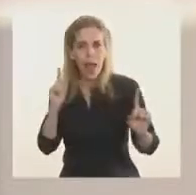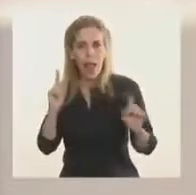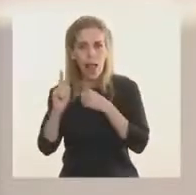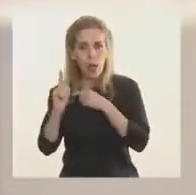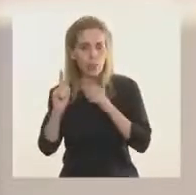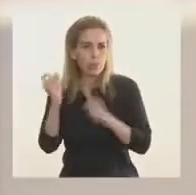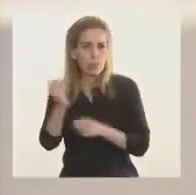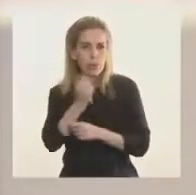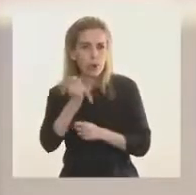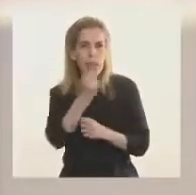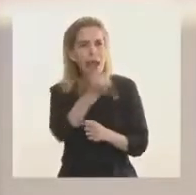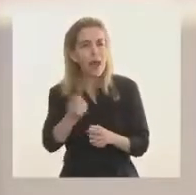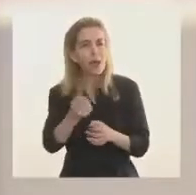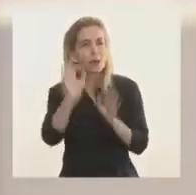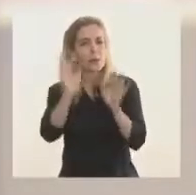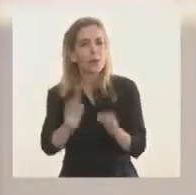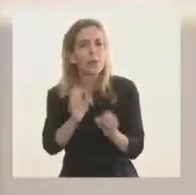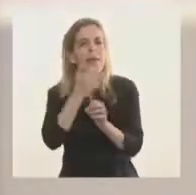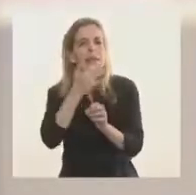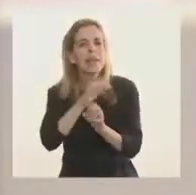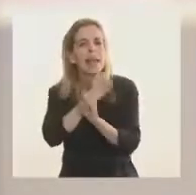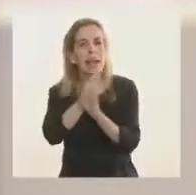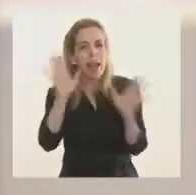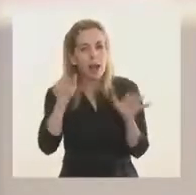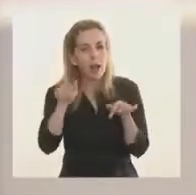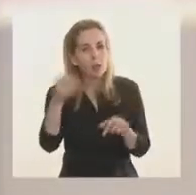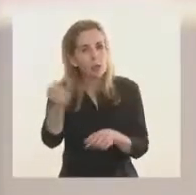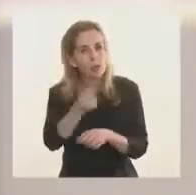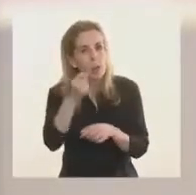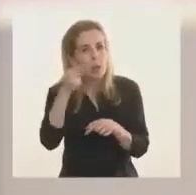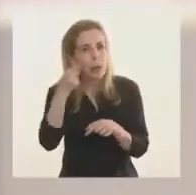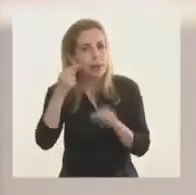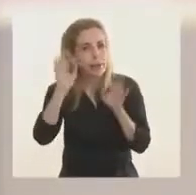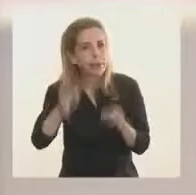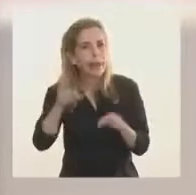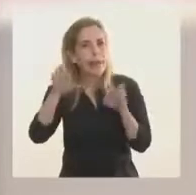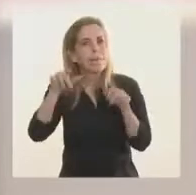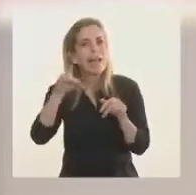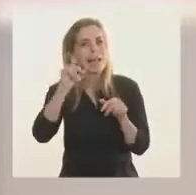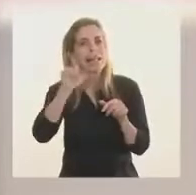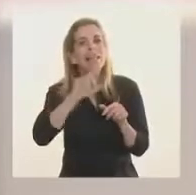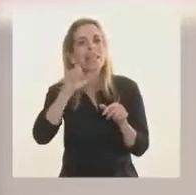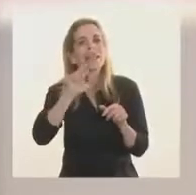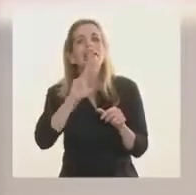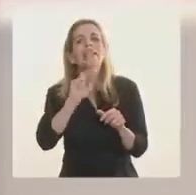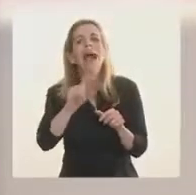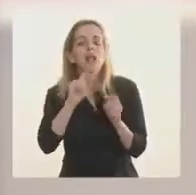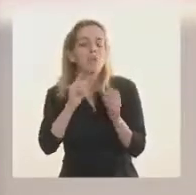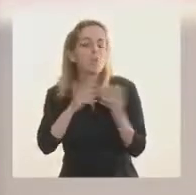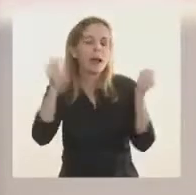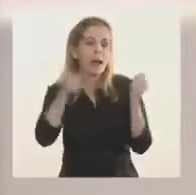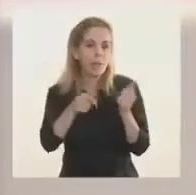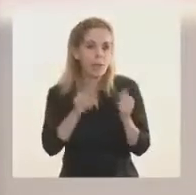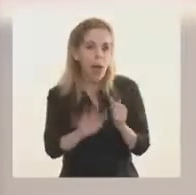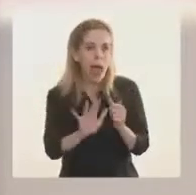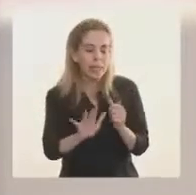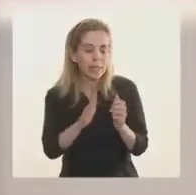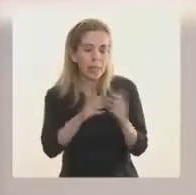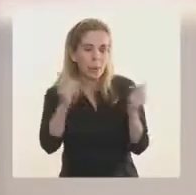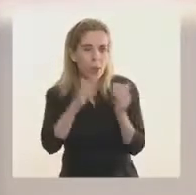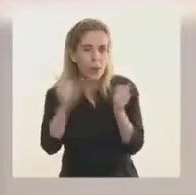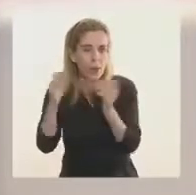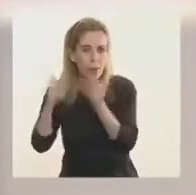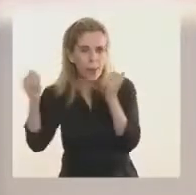uno lo sepa, porque es muy bueno que tengamos el Detectar, y de esta manera y con esta rapidez.